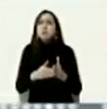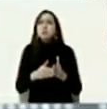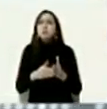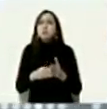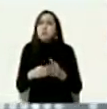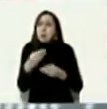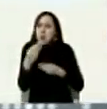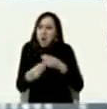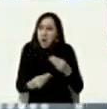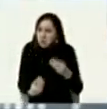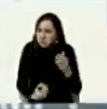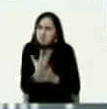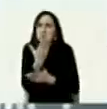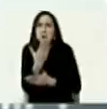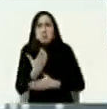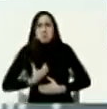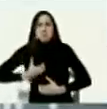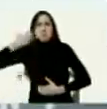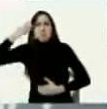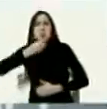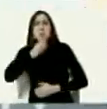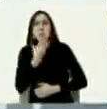con las mejores armas del mundo